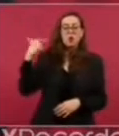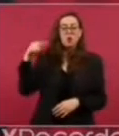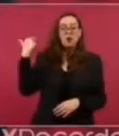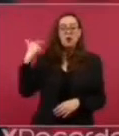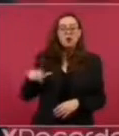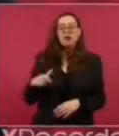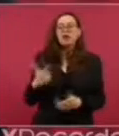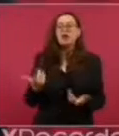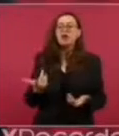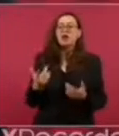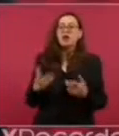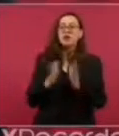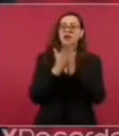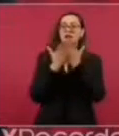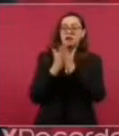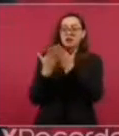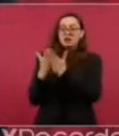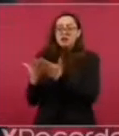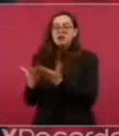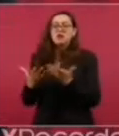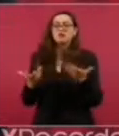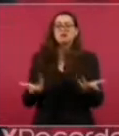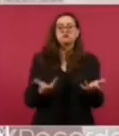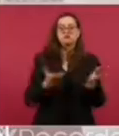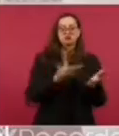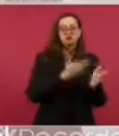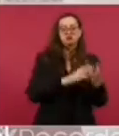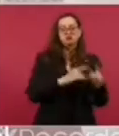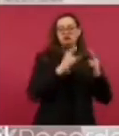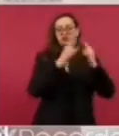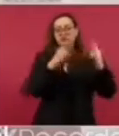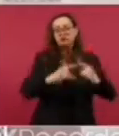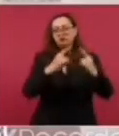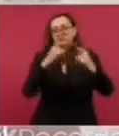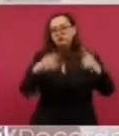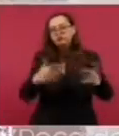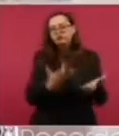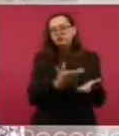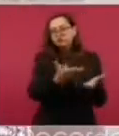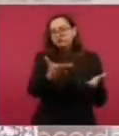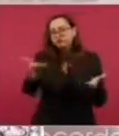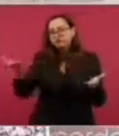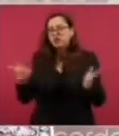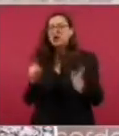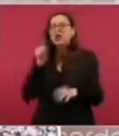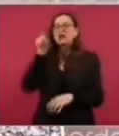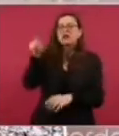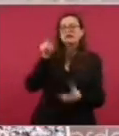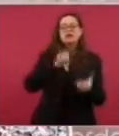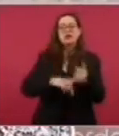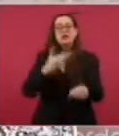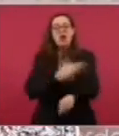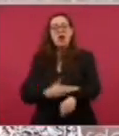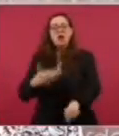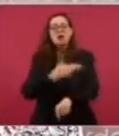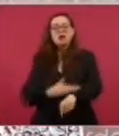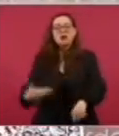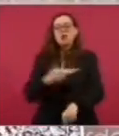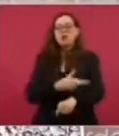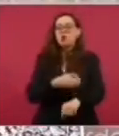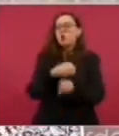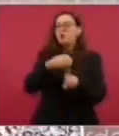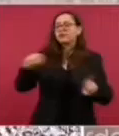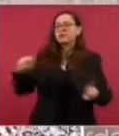Padilla, exactamente. ¿Cuántos años lleva Padilla manejando la Universidad de Guadalajara?